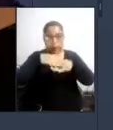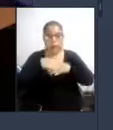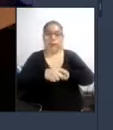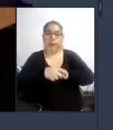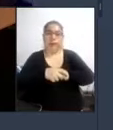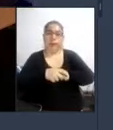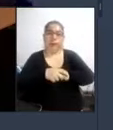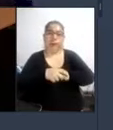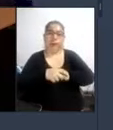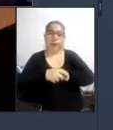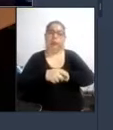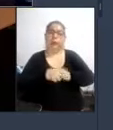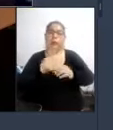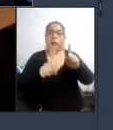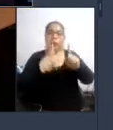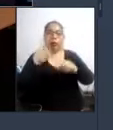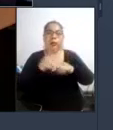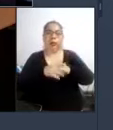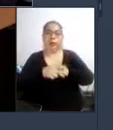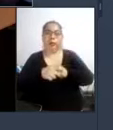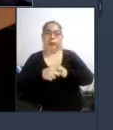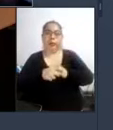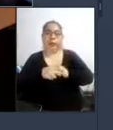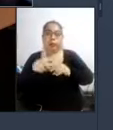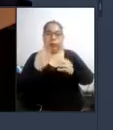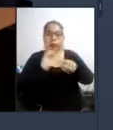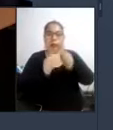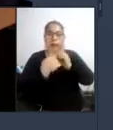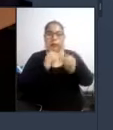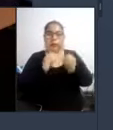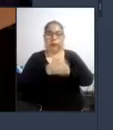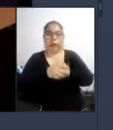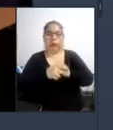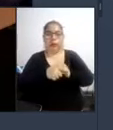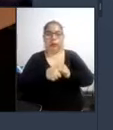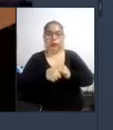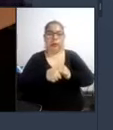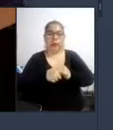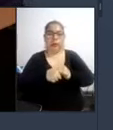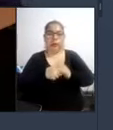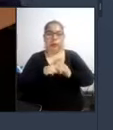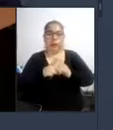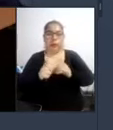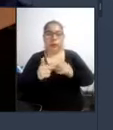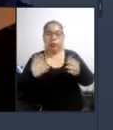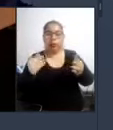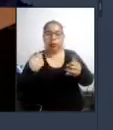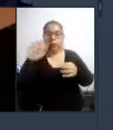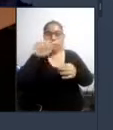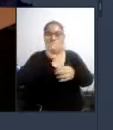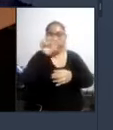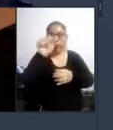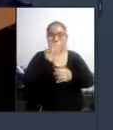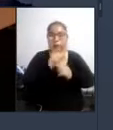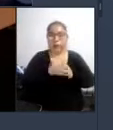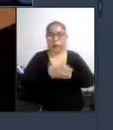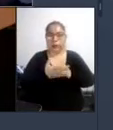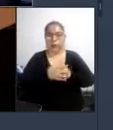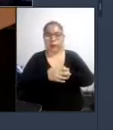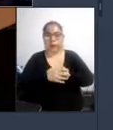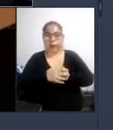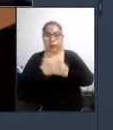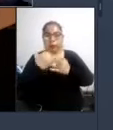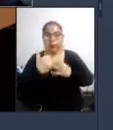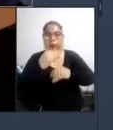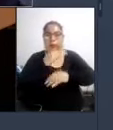lo que hacen es modificar el centro de gravedad del vehículo y lo vuelven